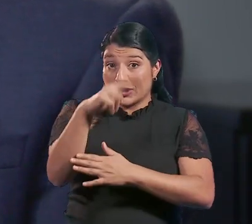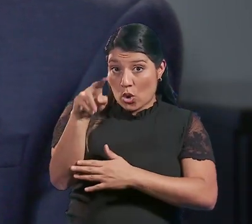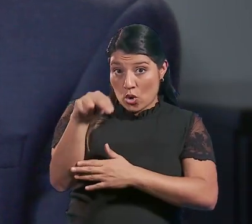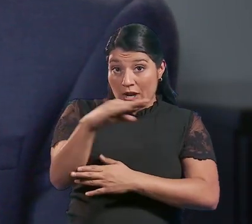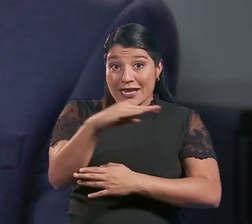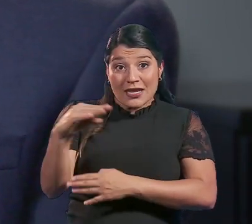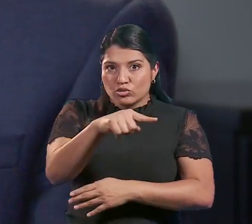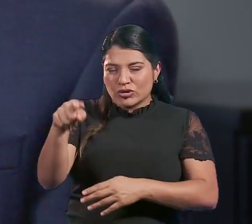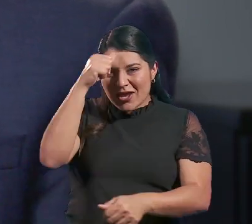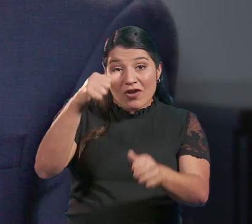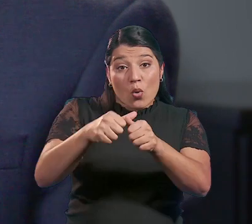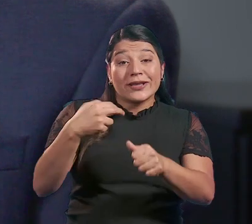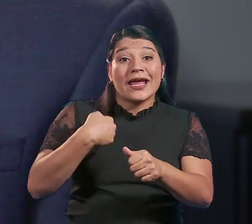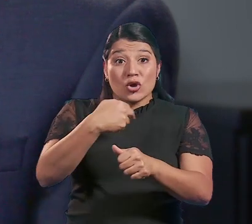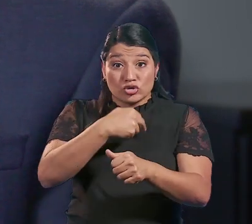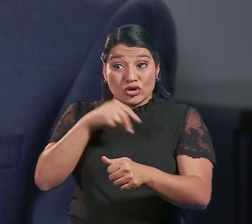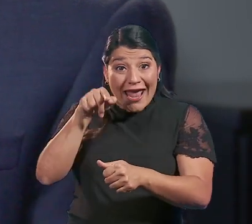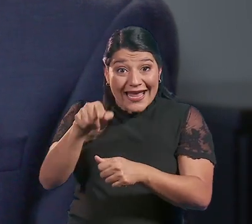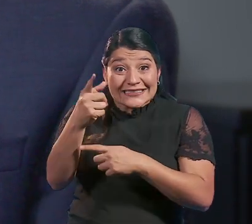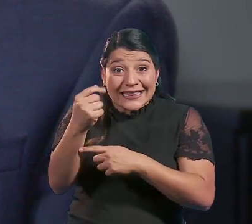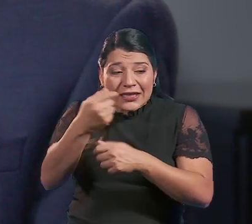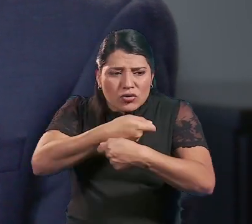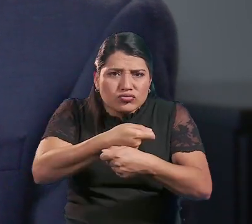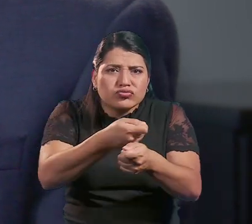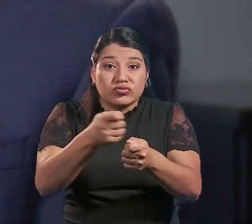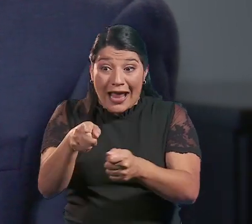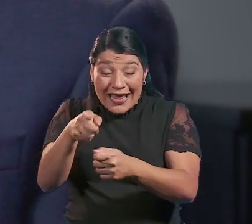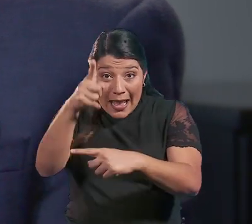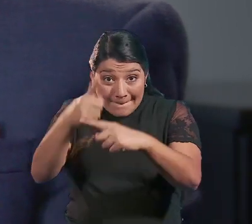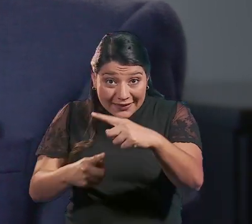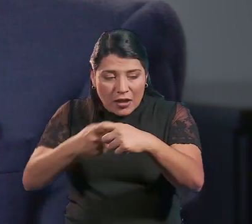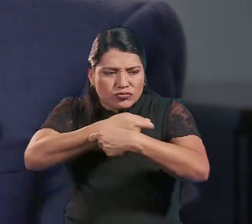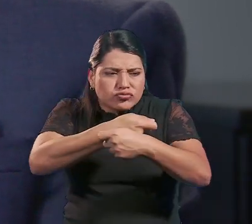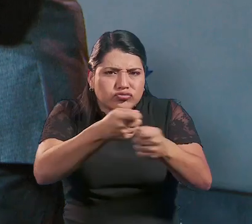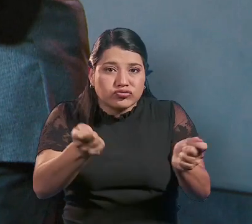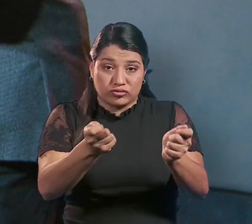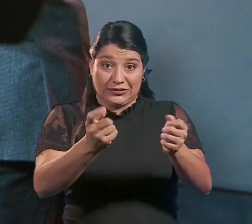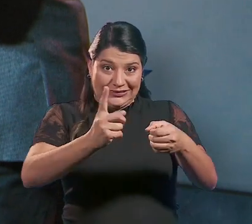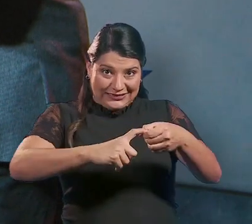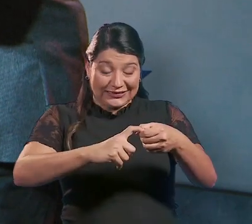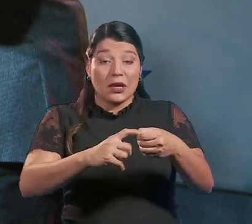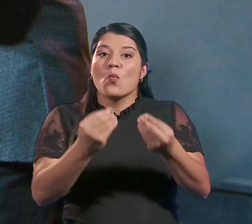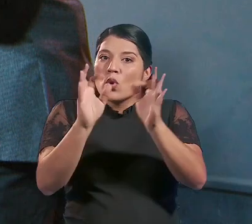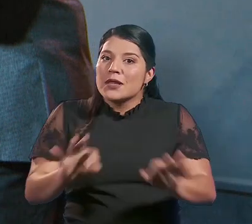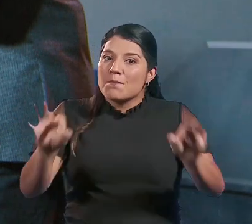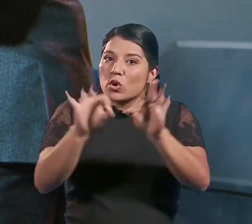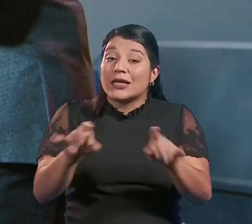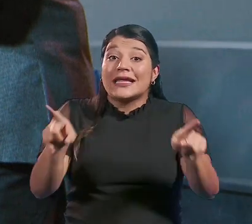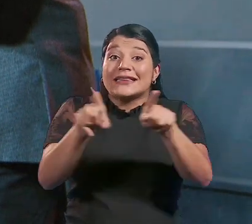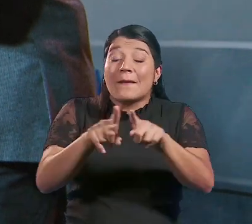de colones. Y recordemos que nosotros repartimos a nuestra afiliación la mitad de esas utilidades. Es importante también